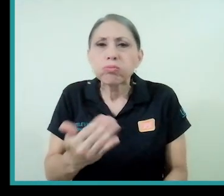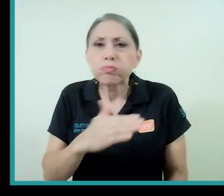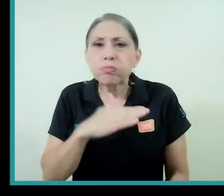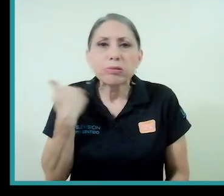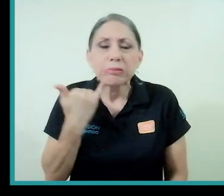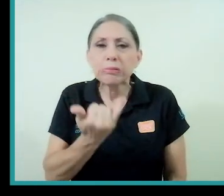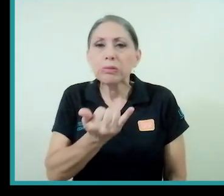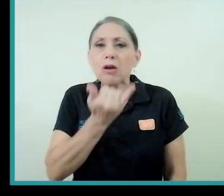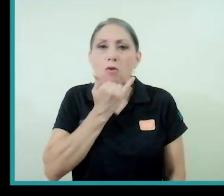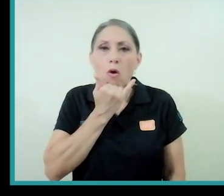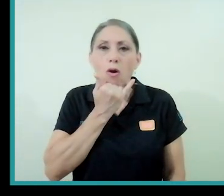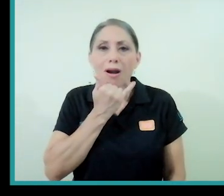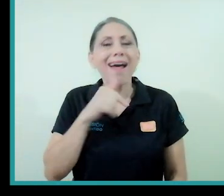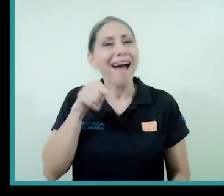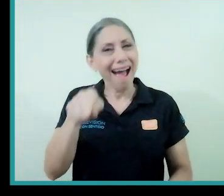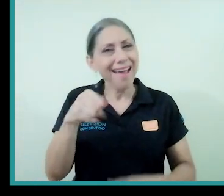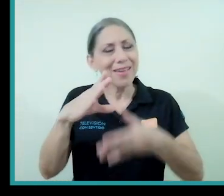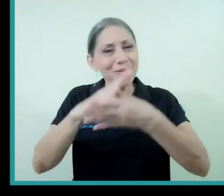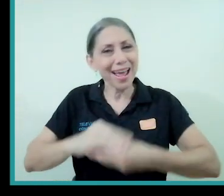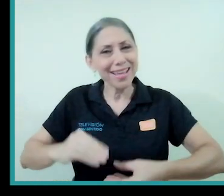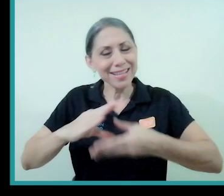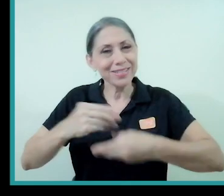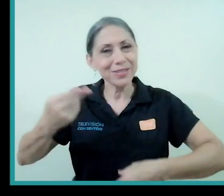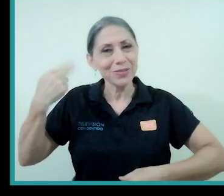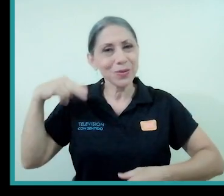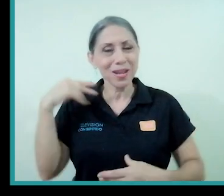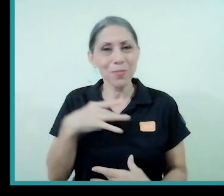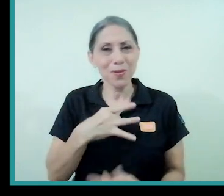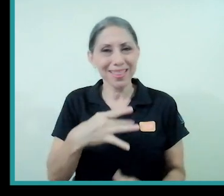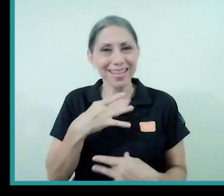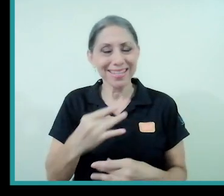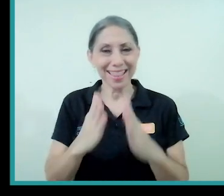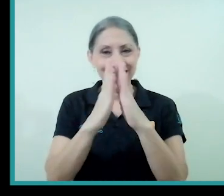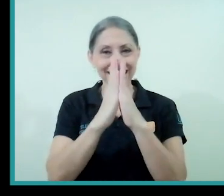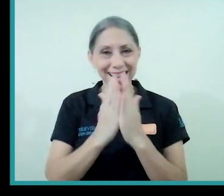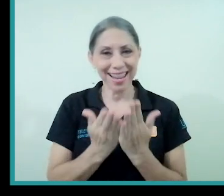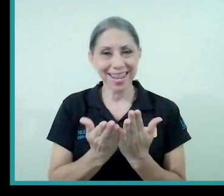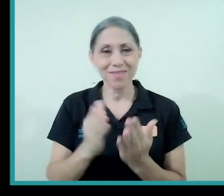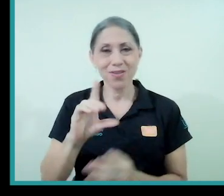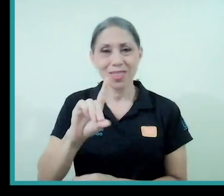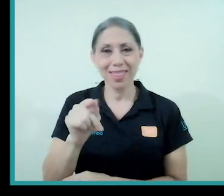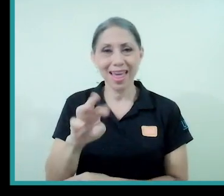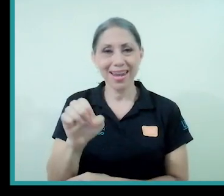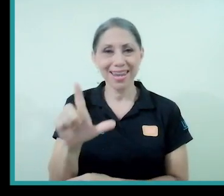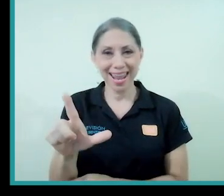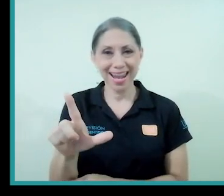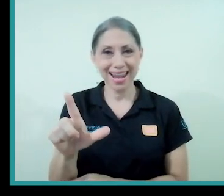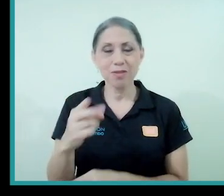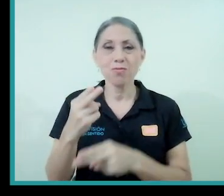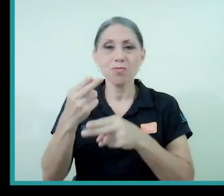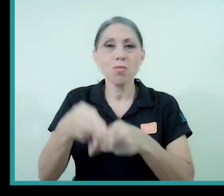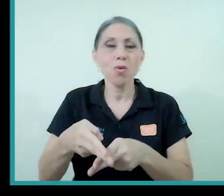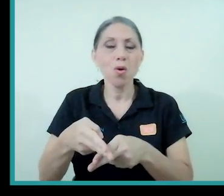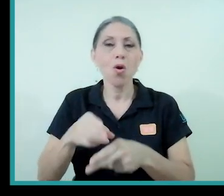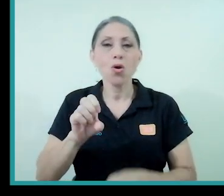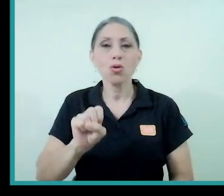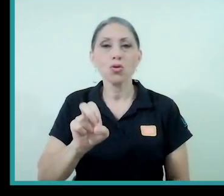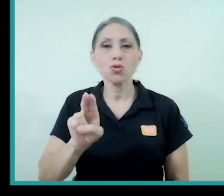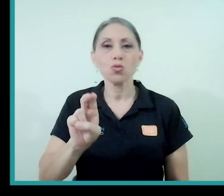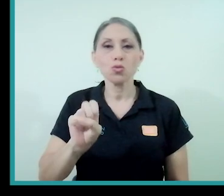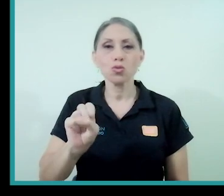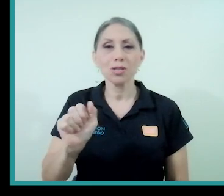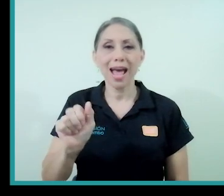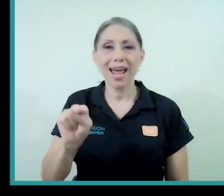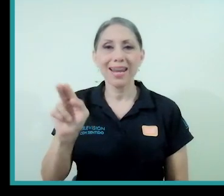también tenemos una historia muy interesante que está en el libro de Daniel que es la historia de Susana una